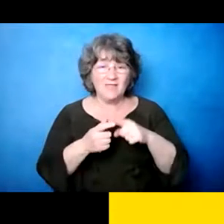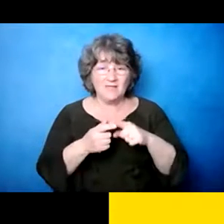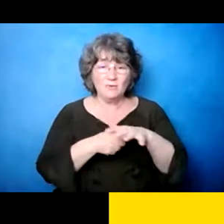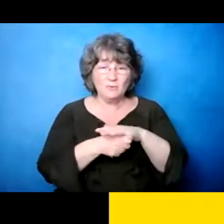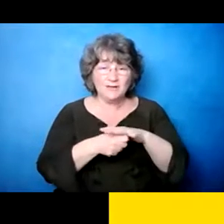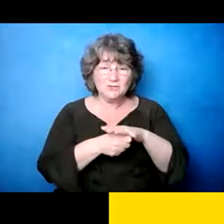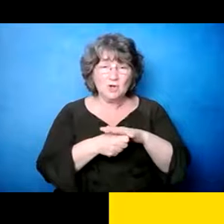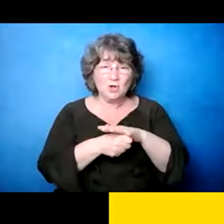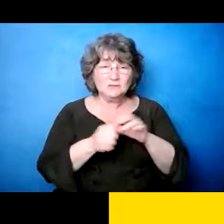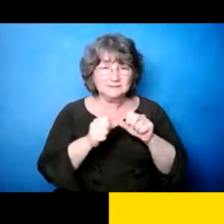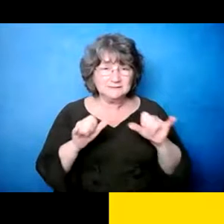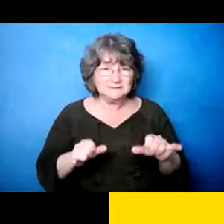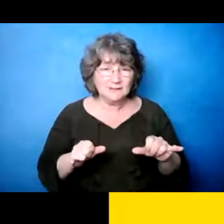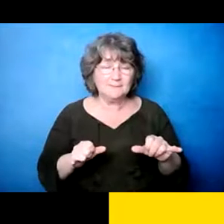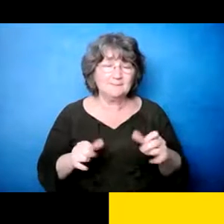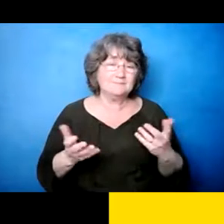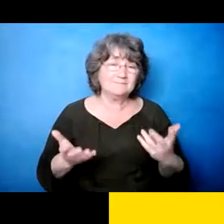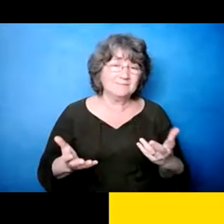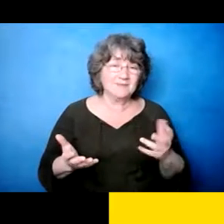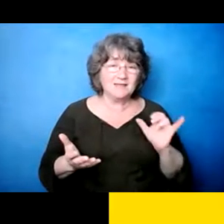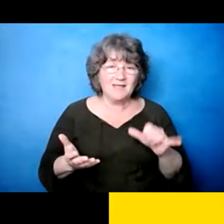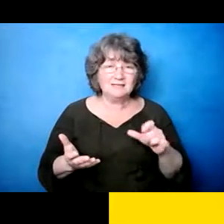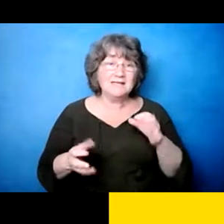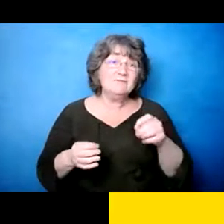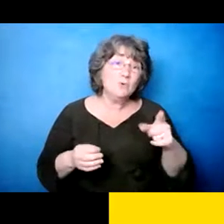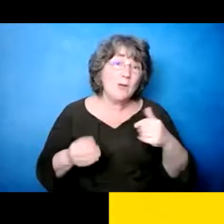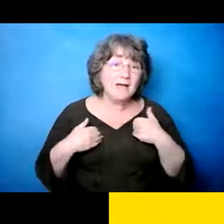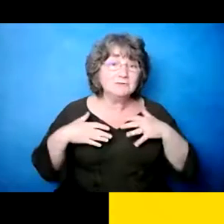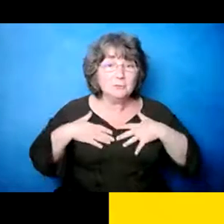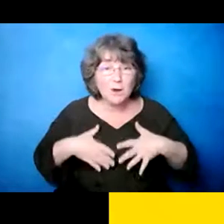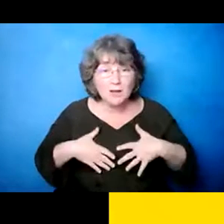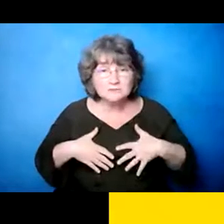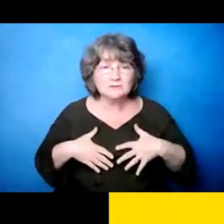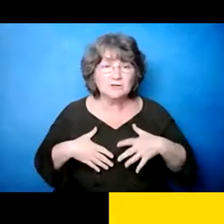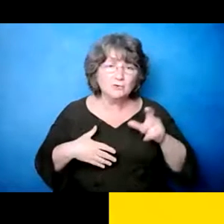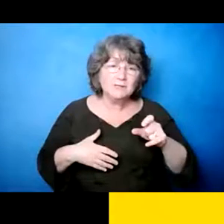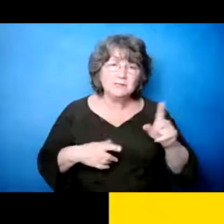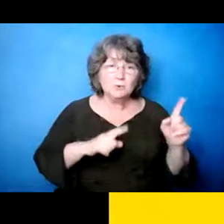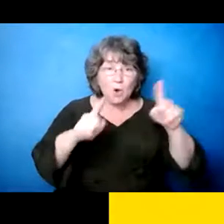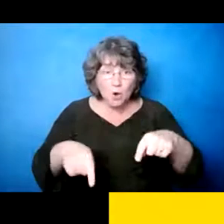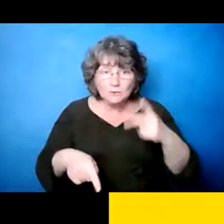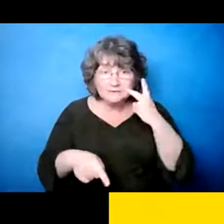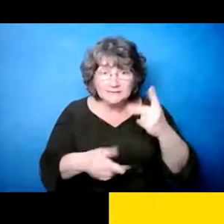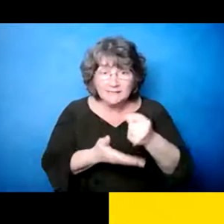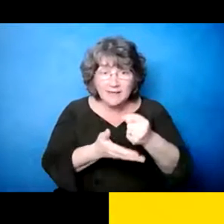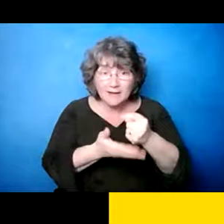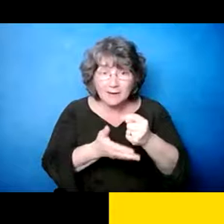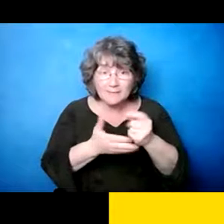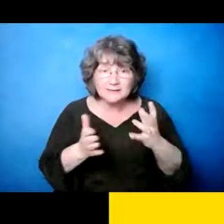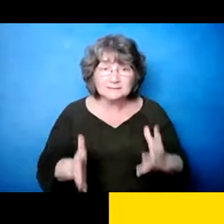y nosotros nos sentimos como, eh, cuando, cuando tiene, eh,